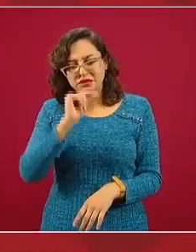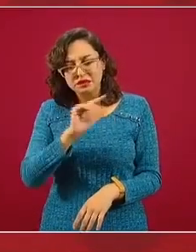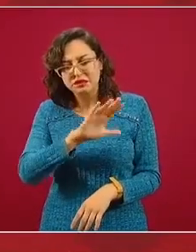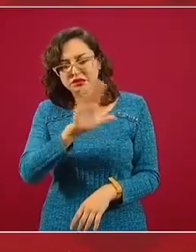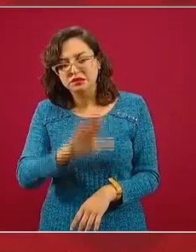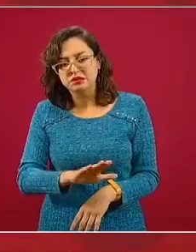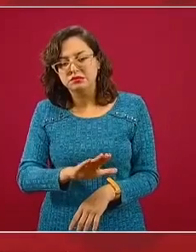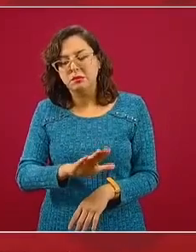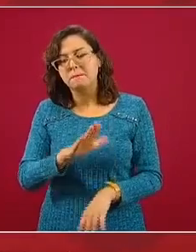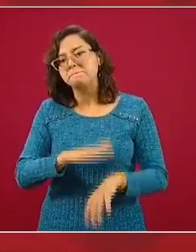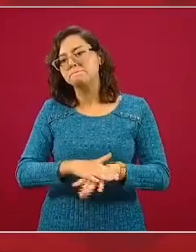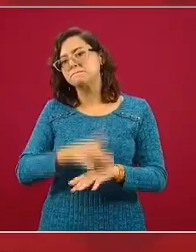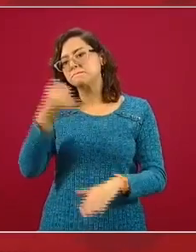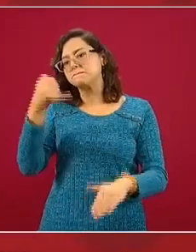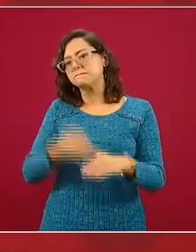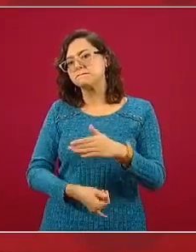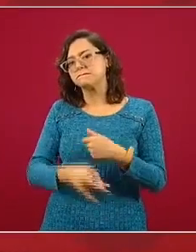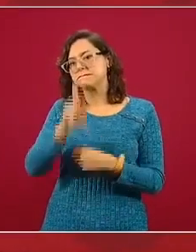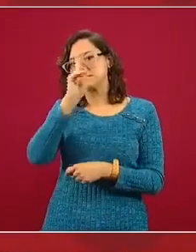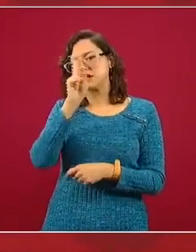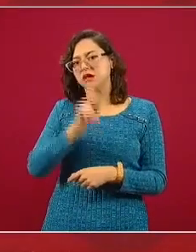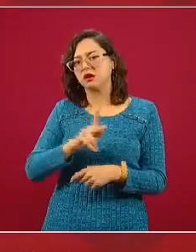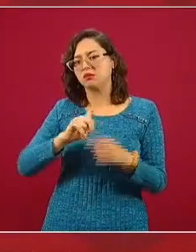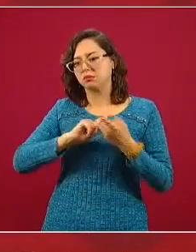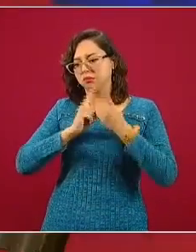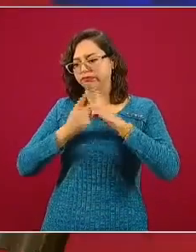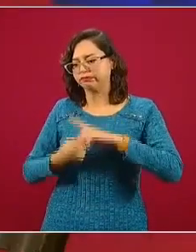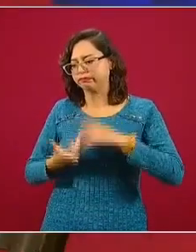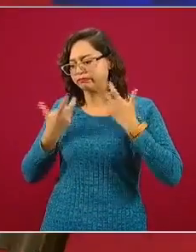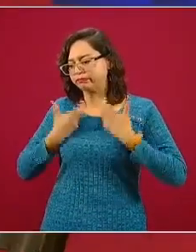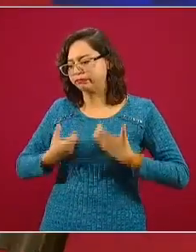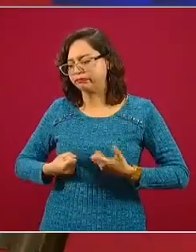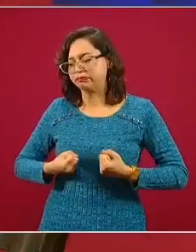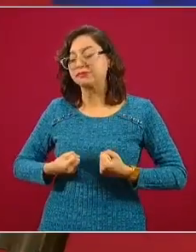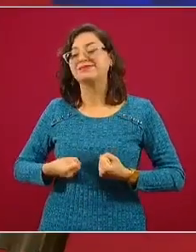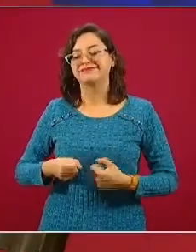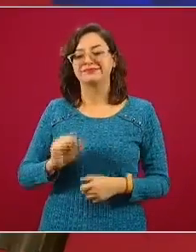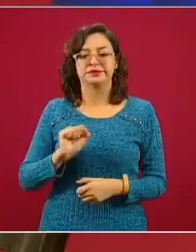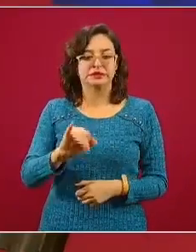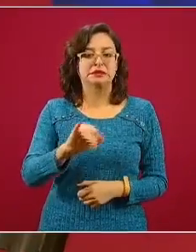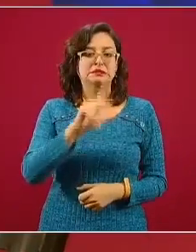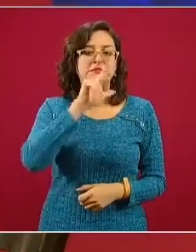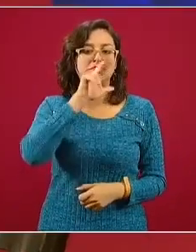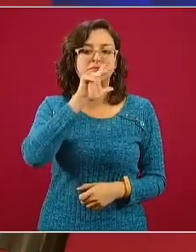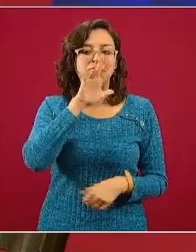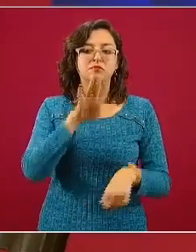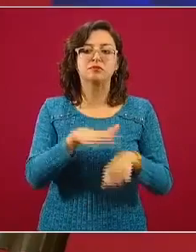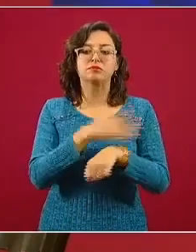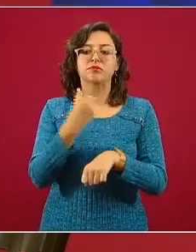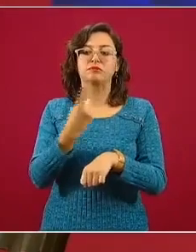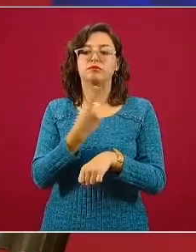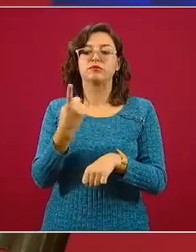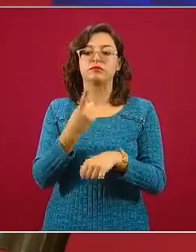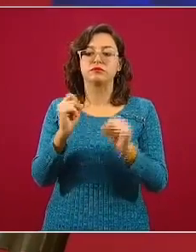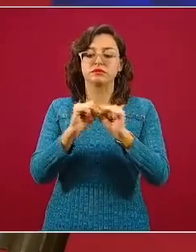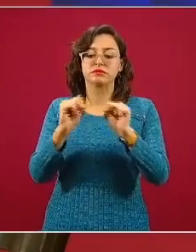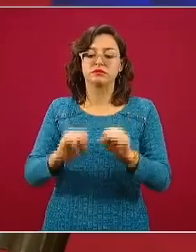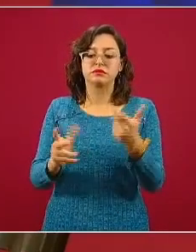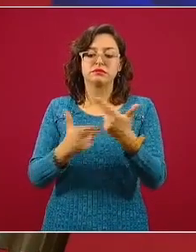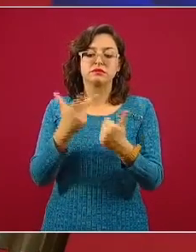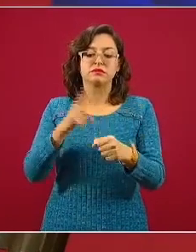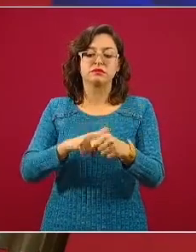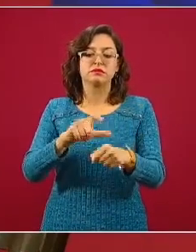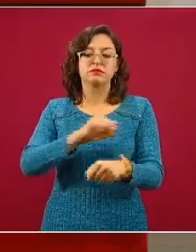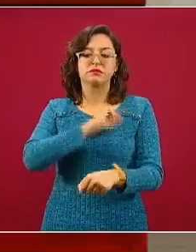Entonces, efectivamente, esta es una situación que nos preocupa porque nuestro Sistema Nacional de Salud, desde hace muchos